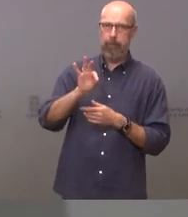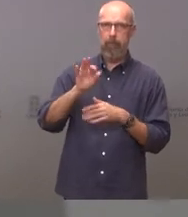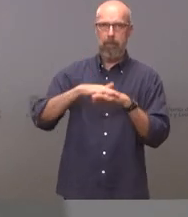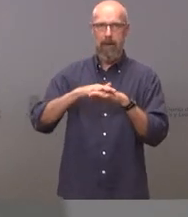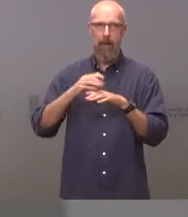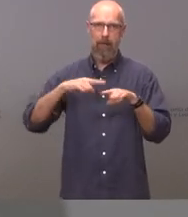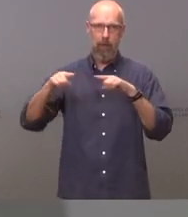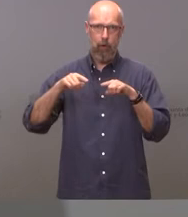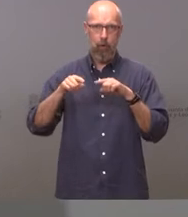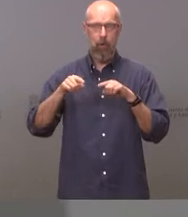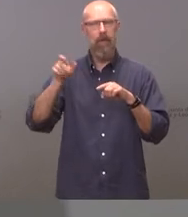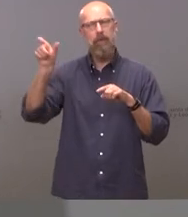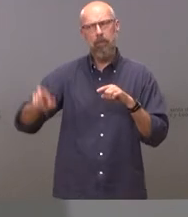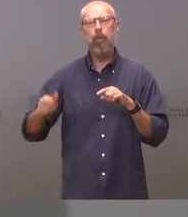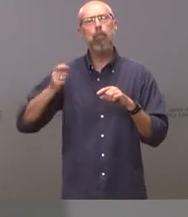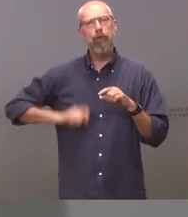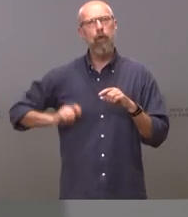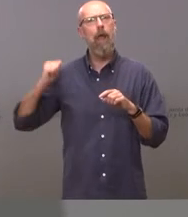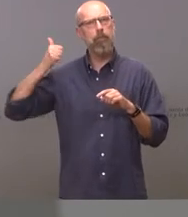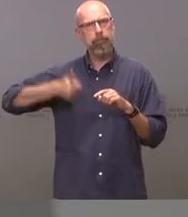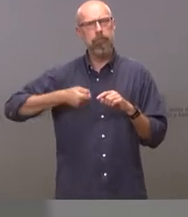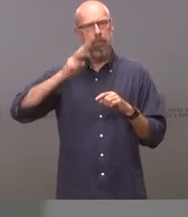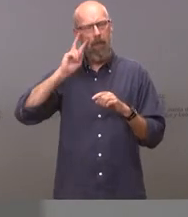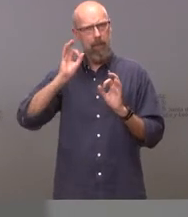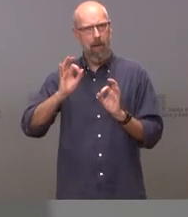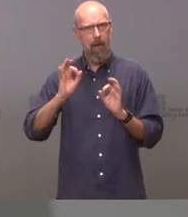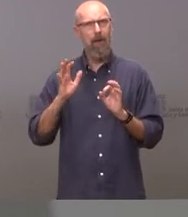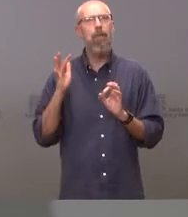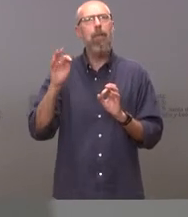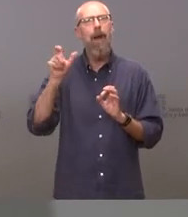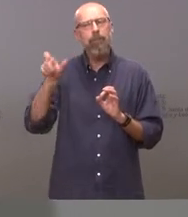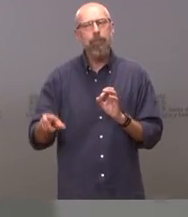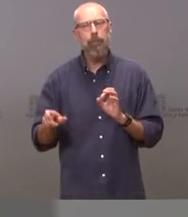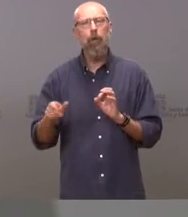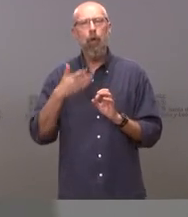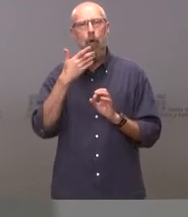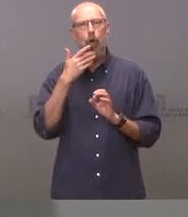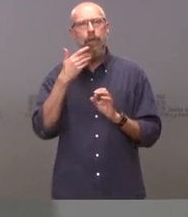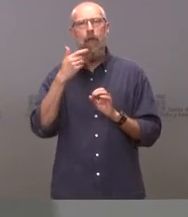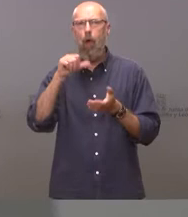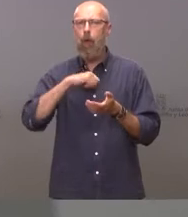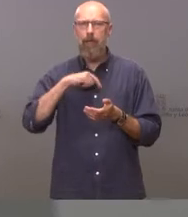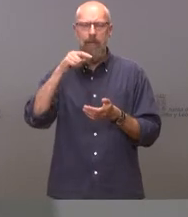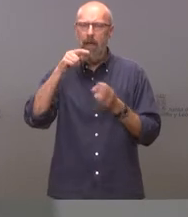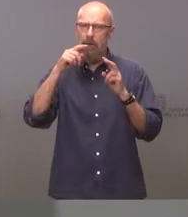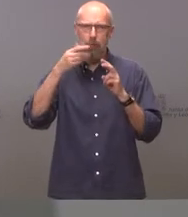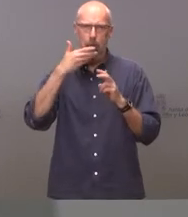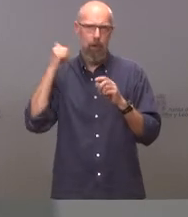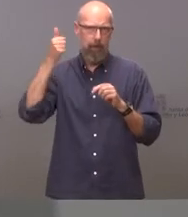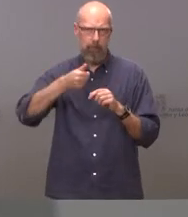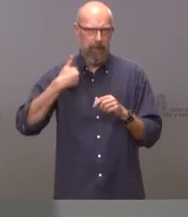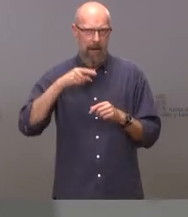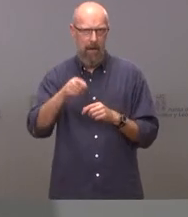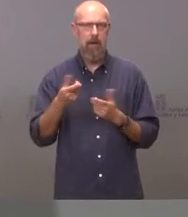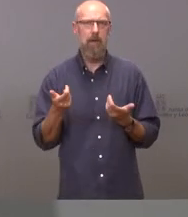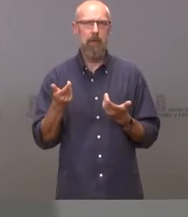con mucha experiencia y también con conocimiento de este hospital lo cual en este momento lo